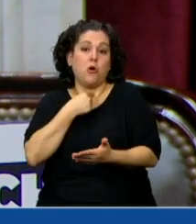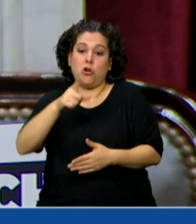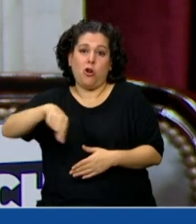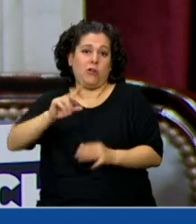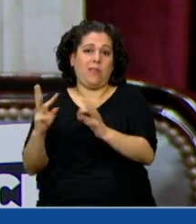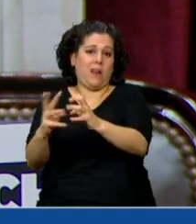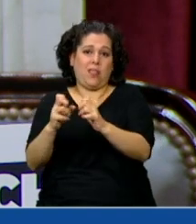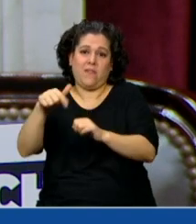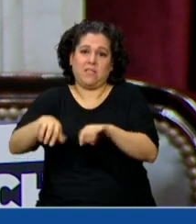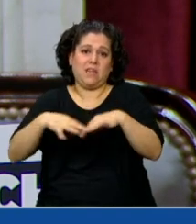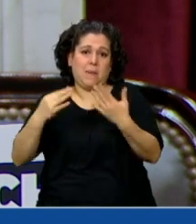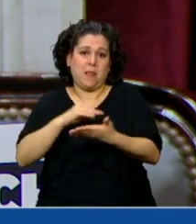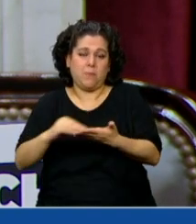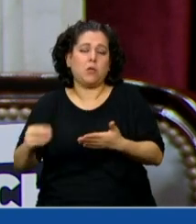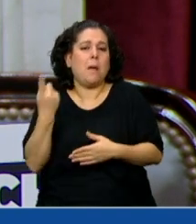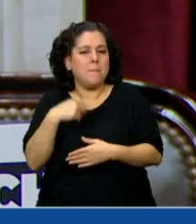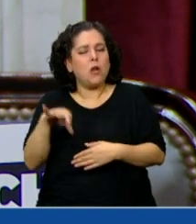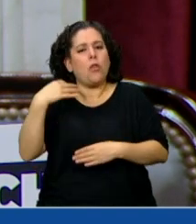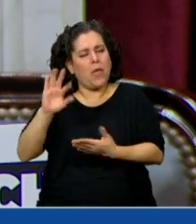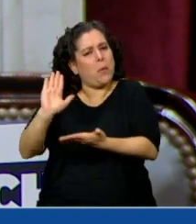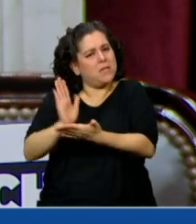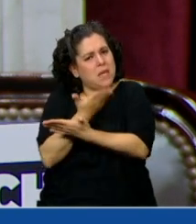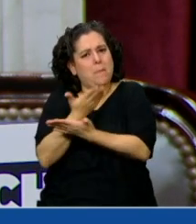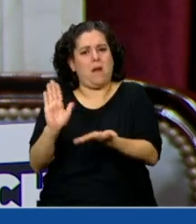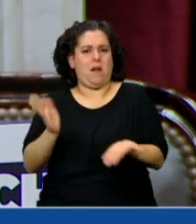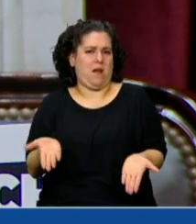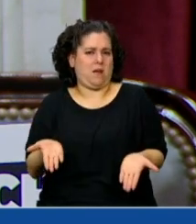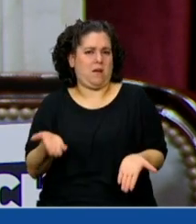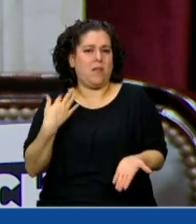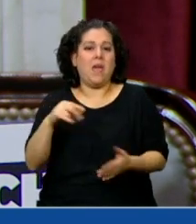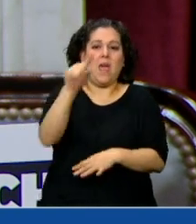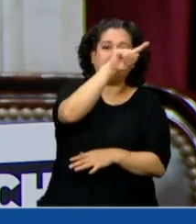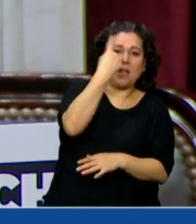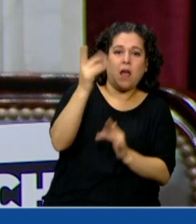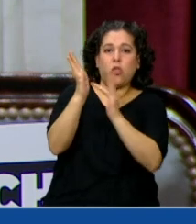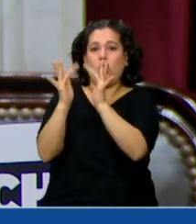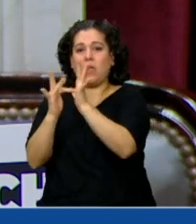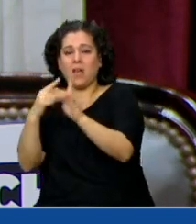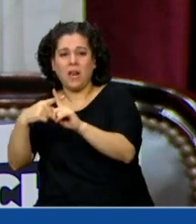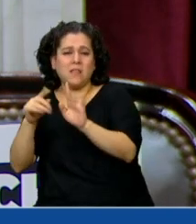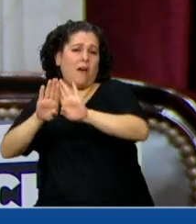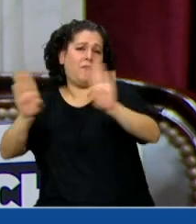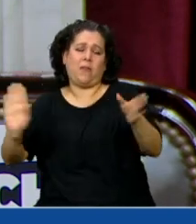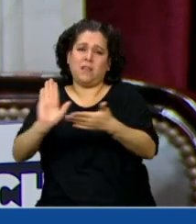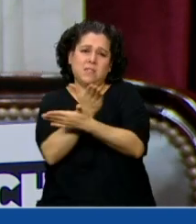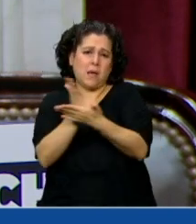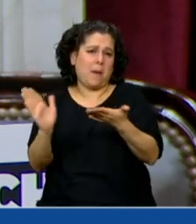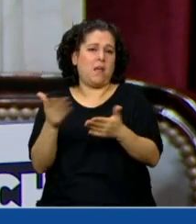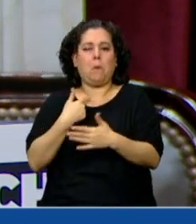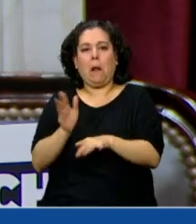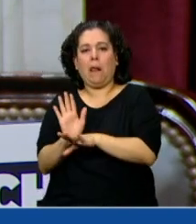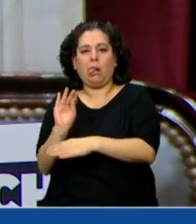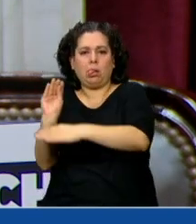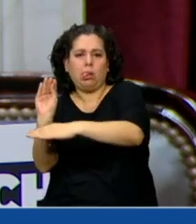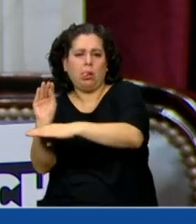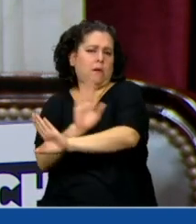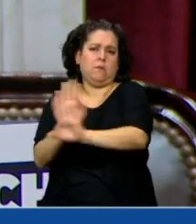esta Cámara, si no hay una separación efectiva del Estado y la Iglesia y se deja de financiar a todos los sectores oscurantistas,